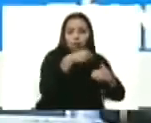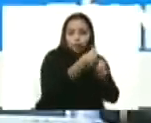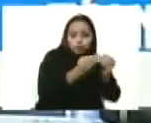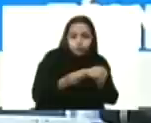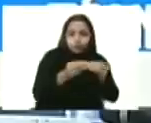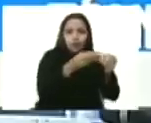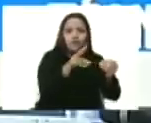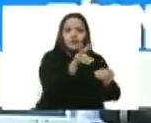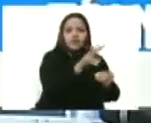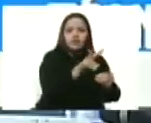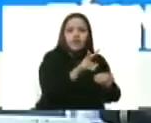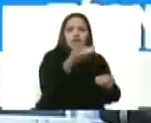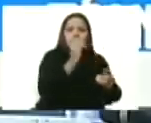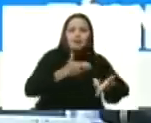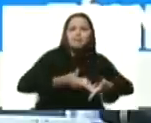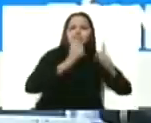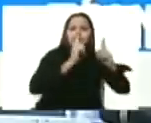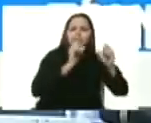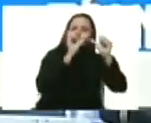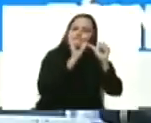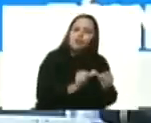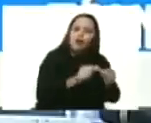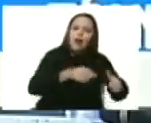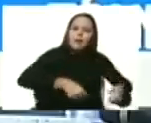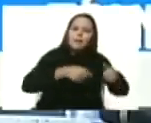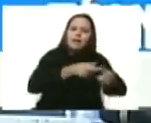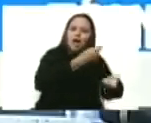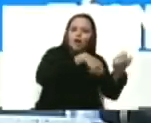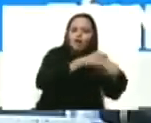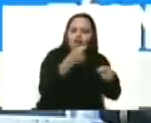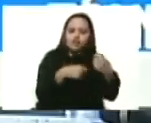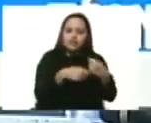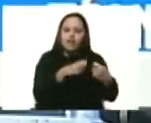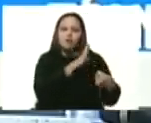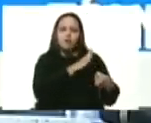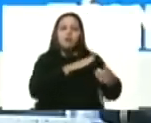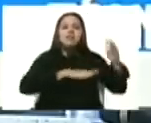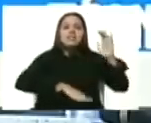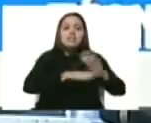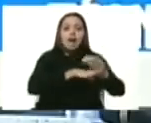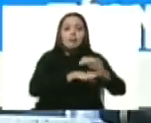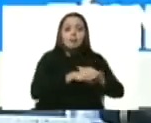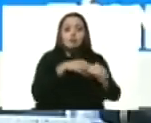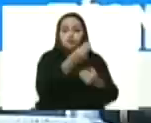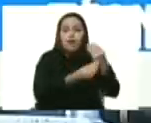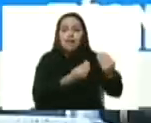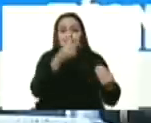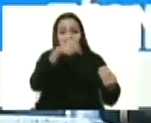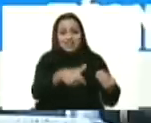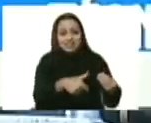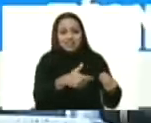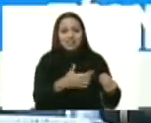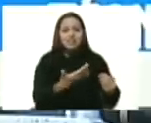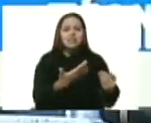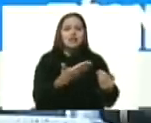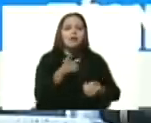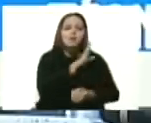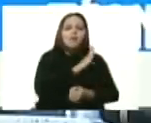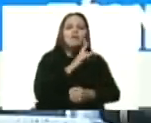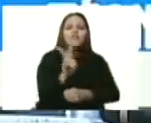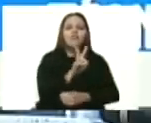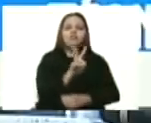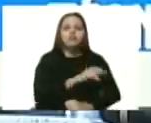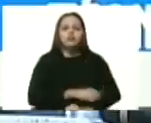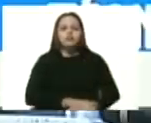y eso es permitir aseguramiento de mercado para los productos que se realizan y se fabrican en Venezuela.